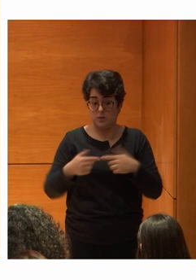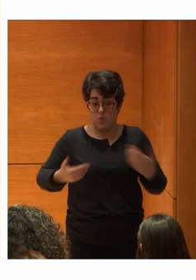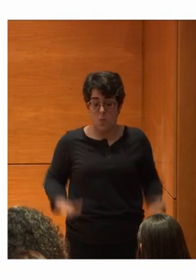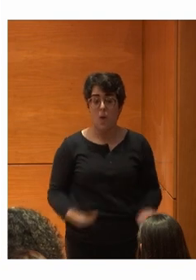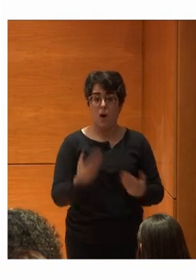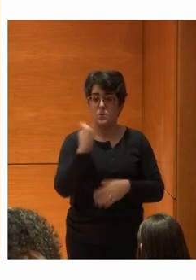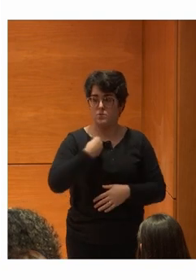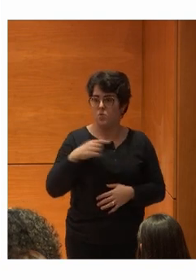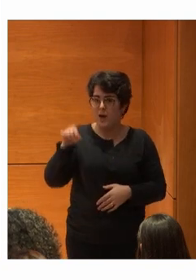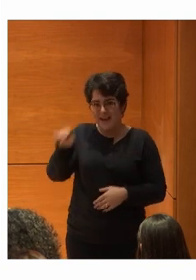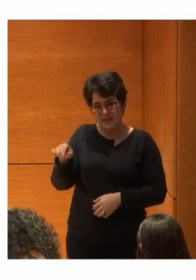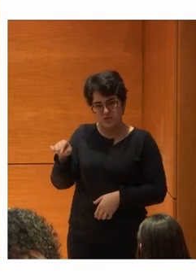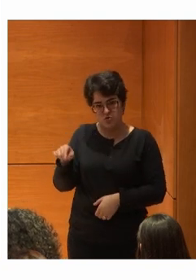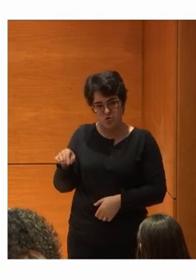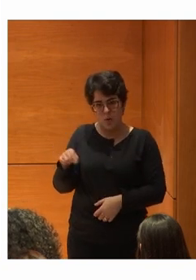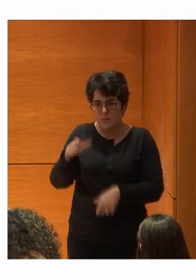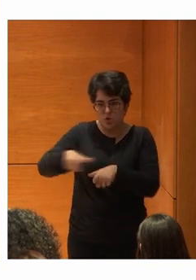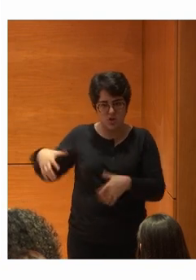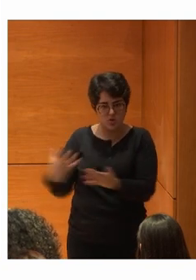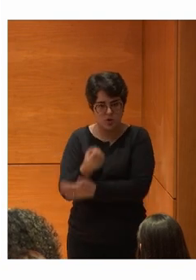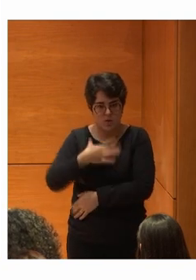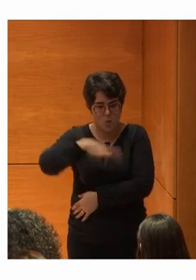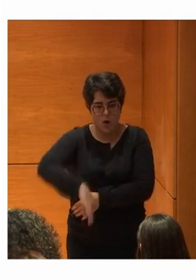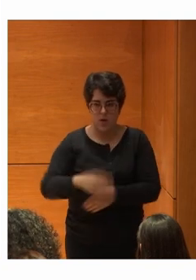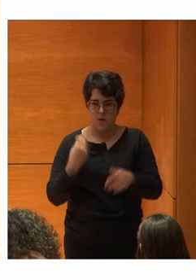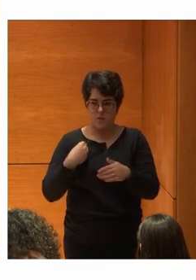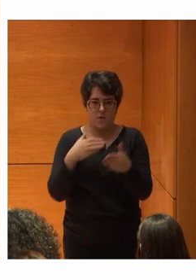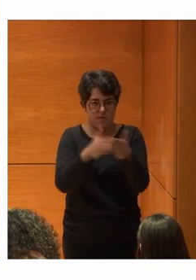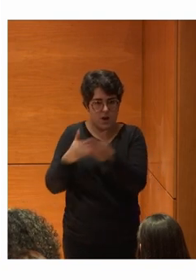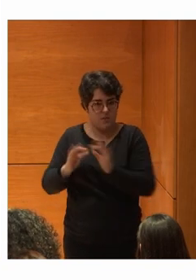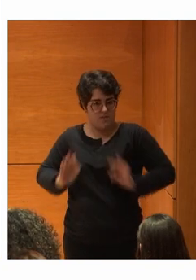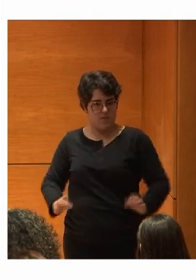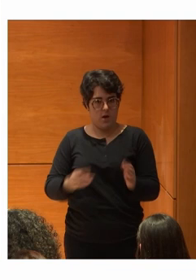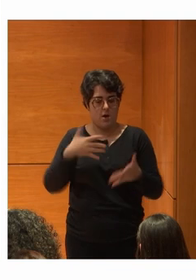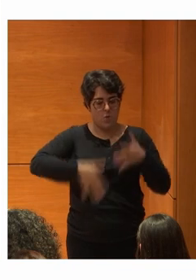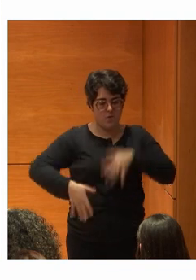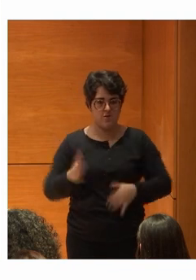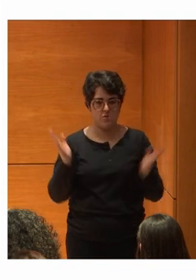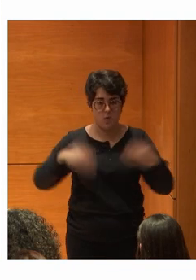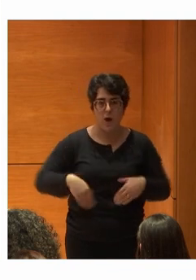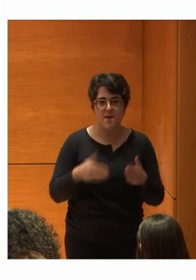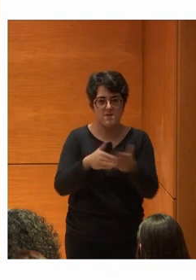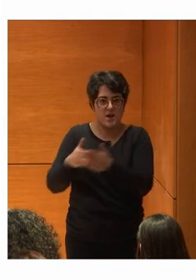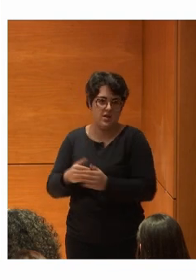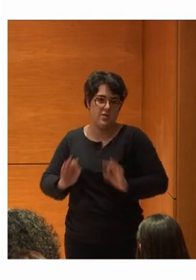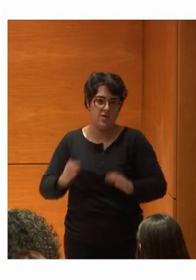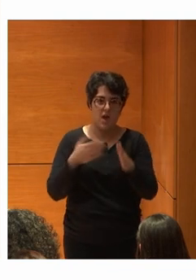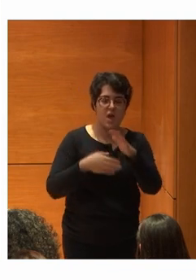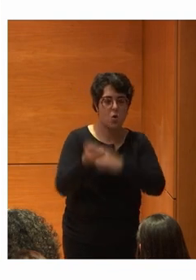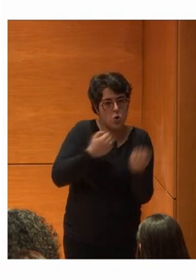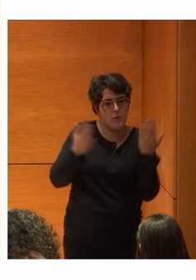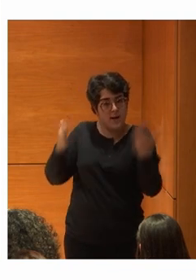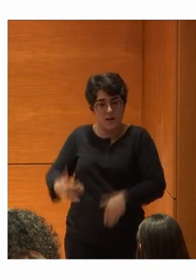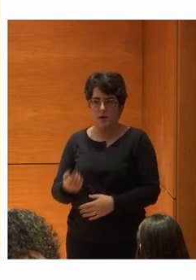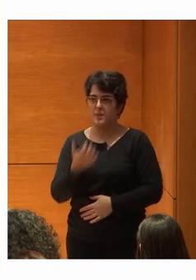que esto realmente Sea para todos Porque no hay Ni barrera de conocimiento Ni barrera de acceso Ni barrera económica Y